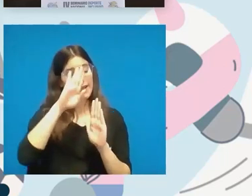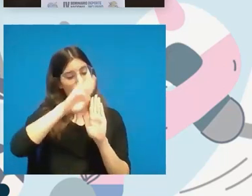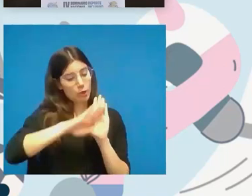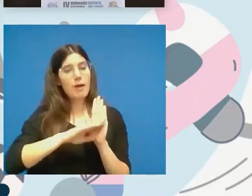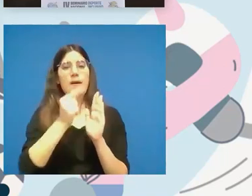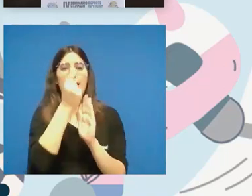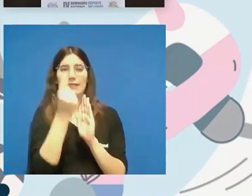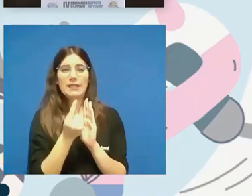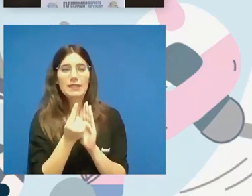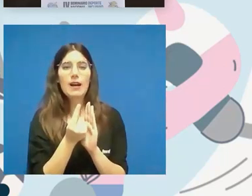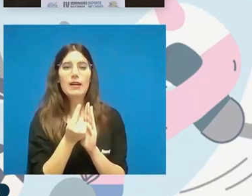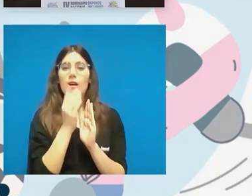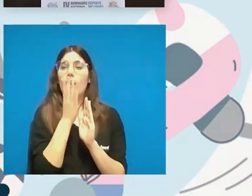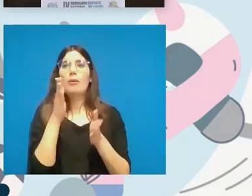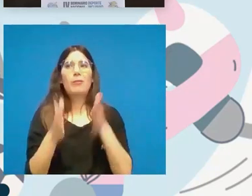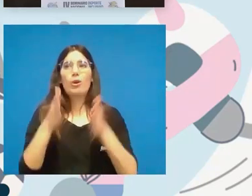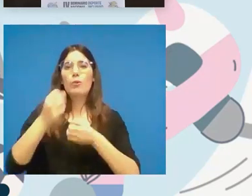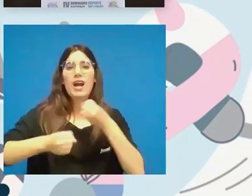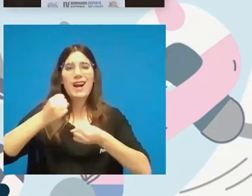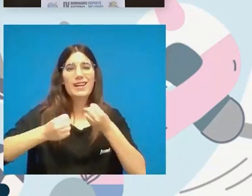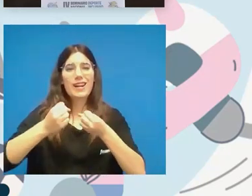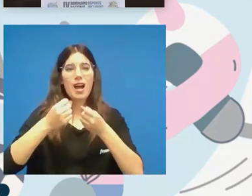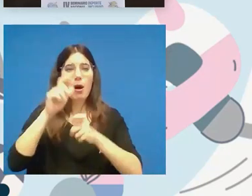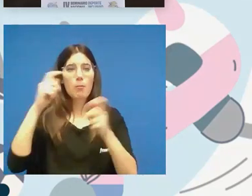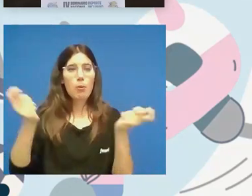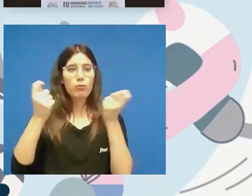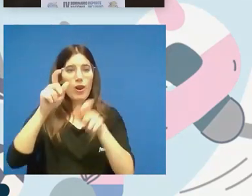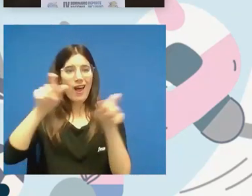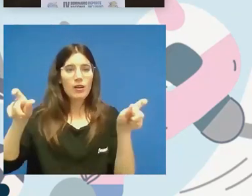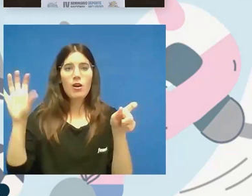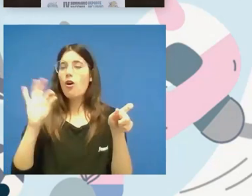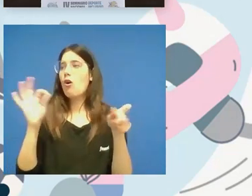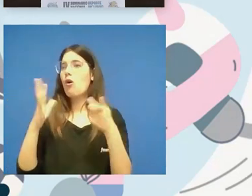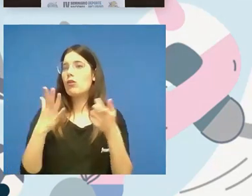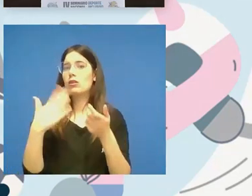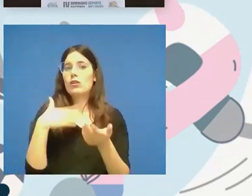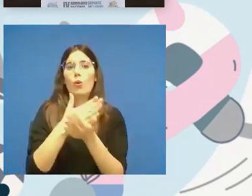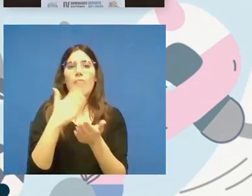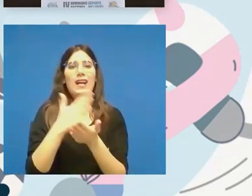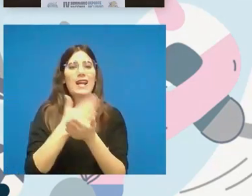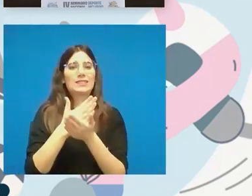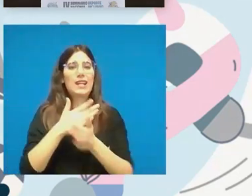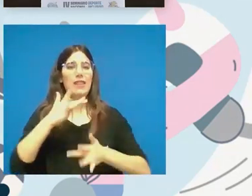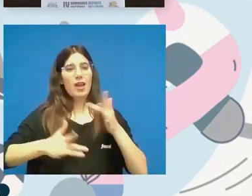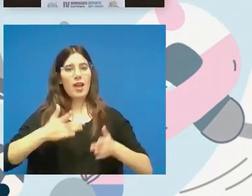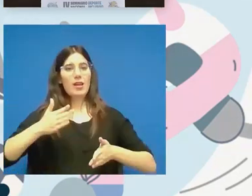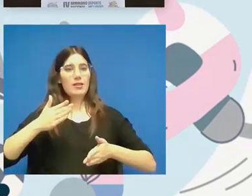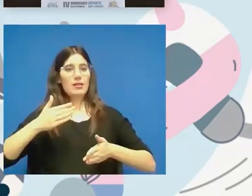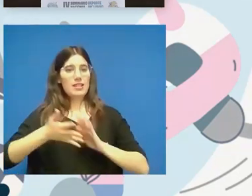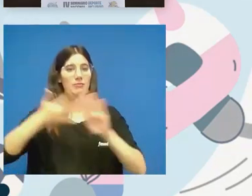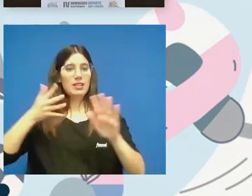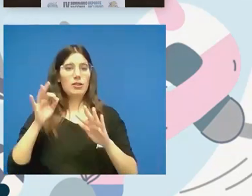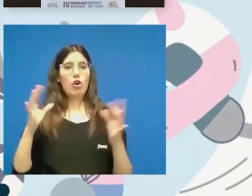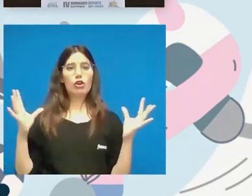desde una carrera popular hasta una hasta una clase de spinning o hasta una clase de yoga